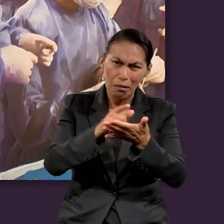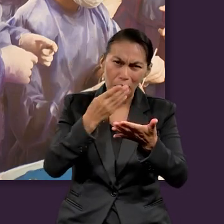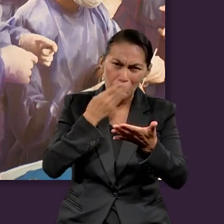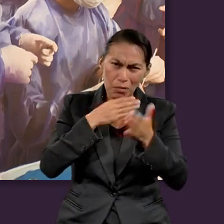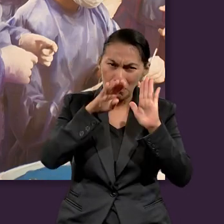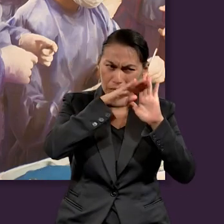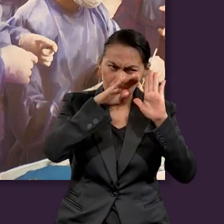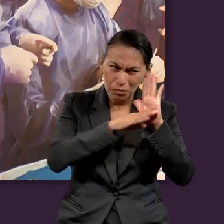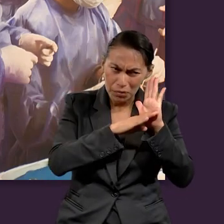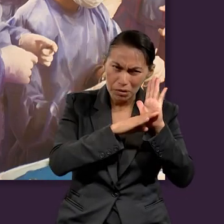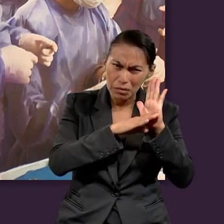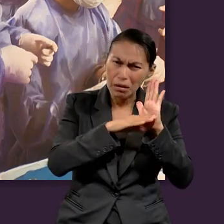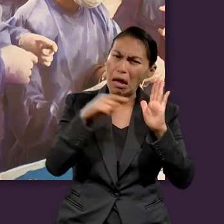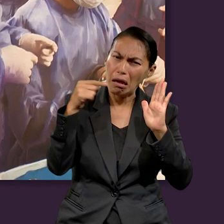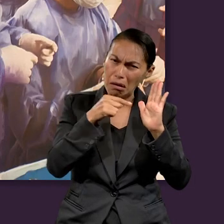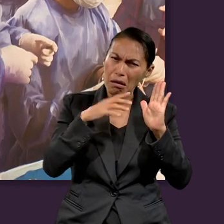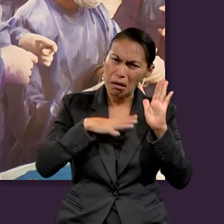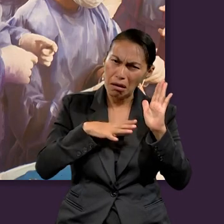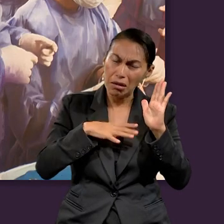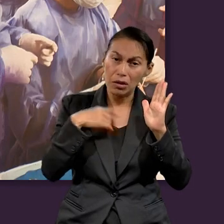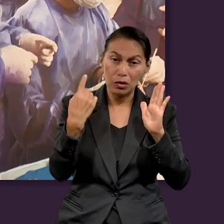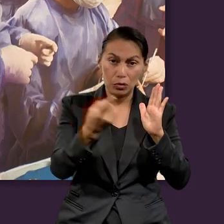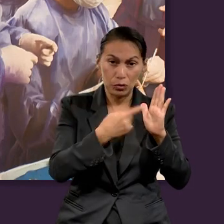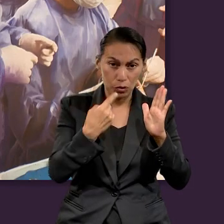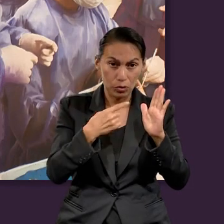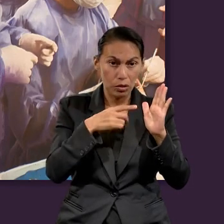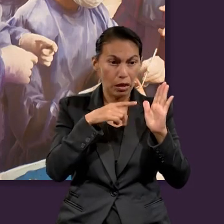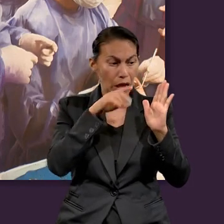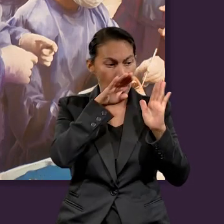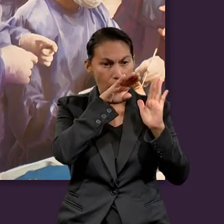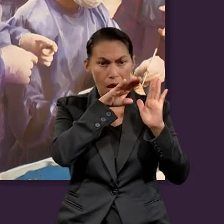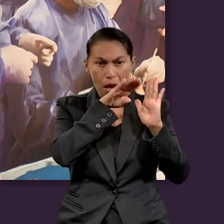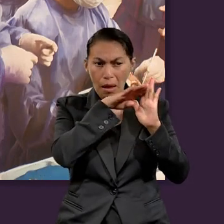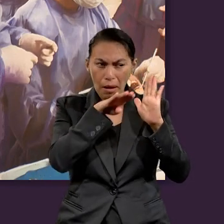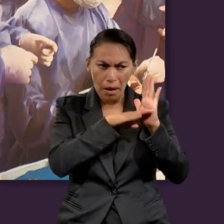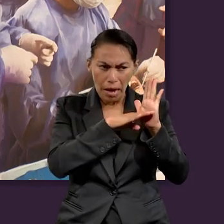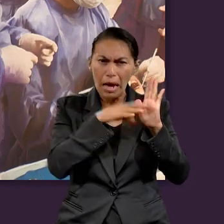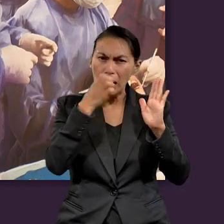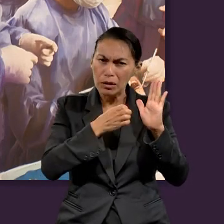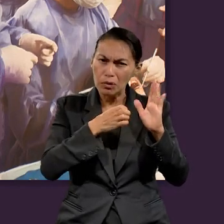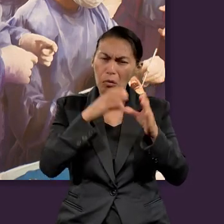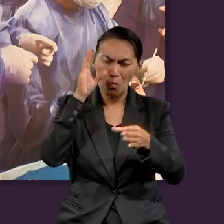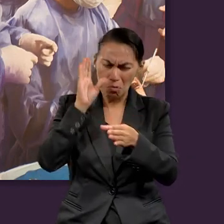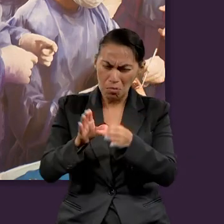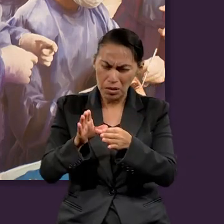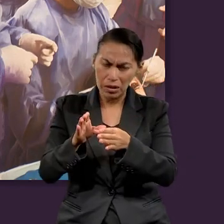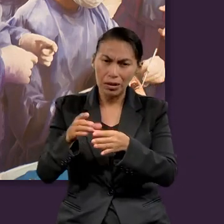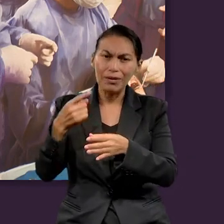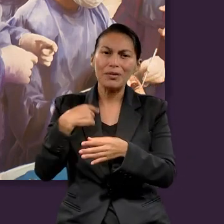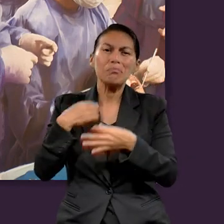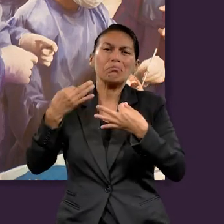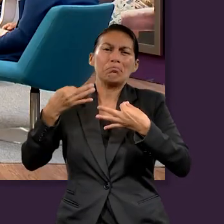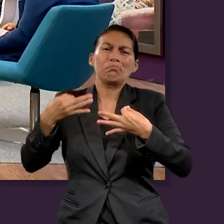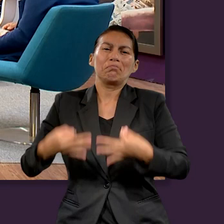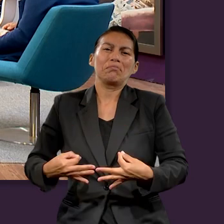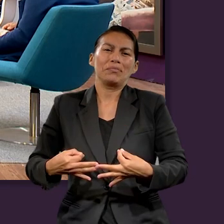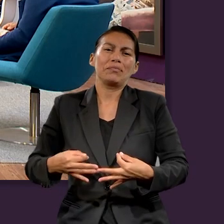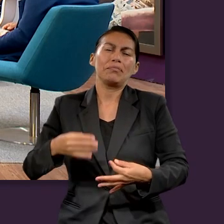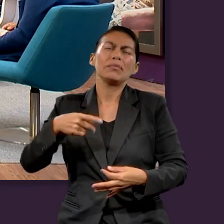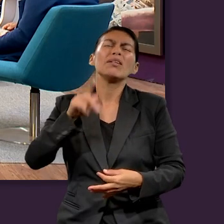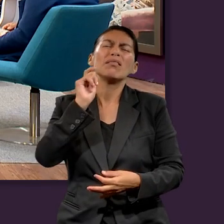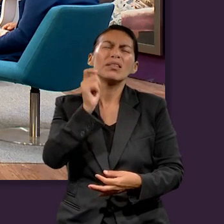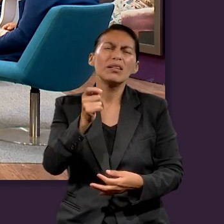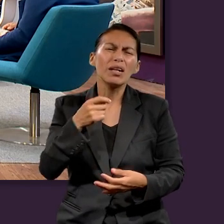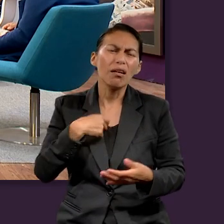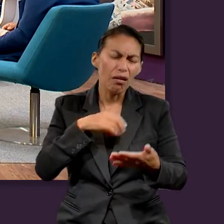algo muy claro, una serie de instrucciones que si las seguimos detalladamente, al final son para nuestro bien. Pero, ¿qué pasa